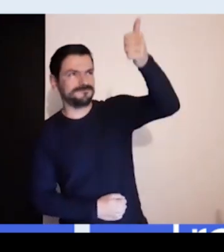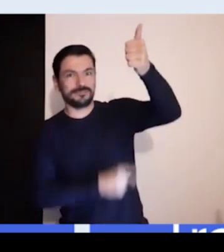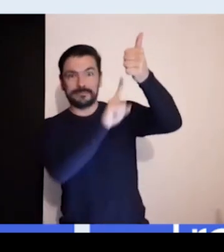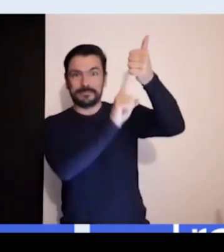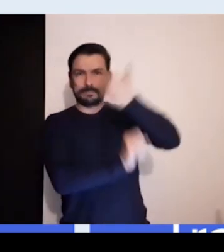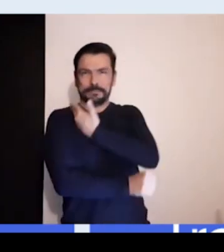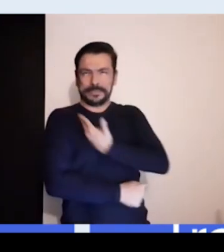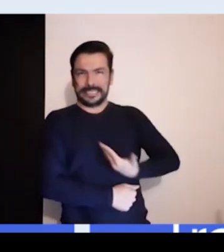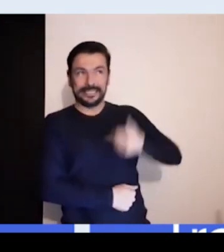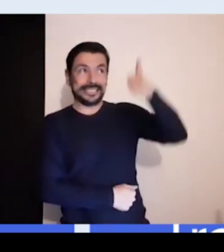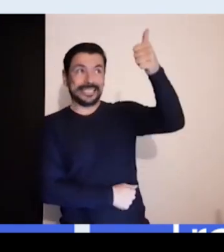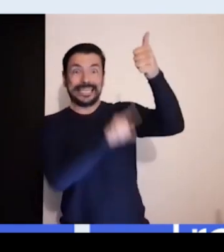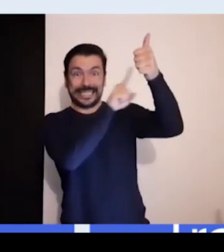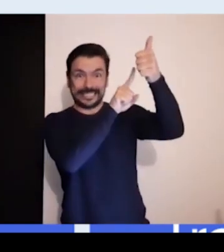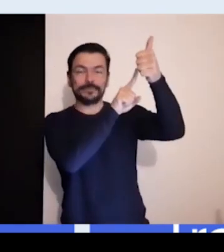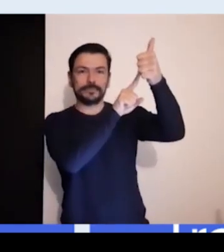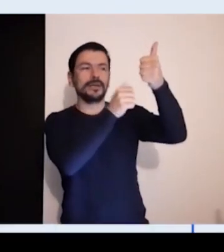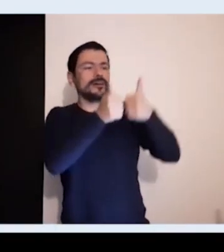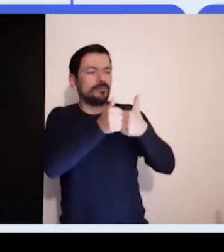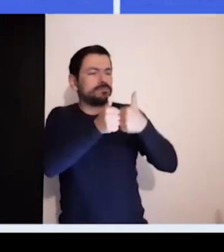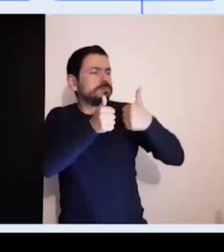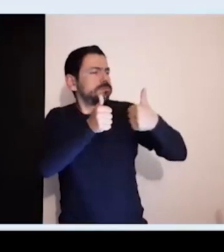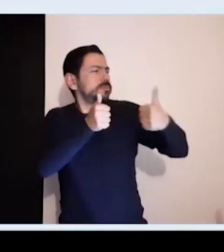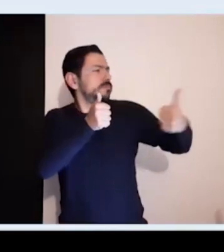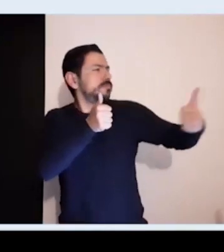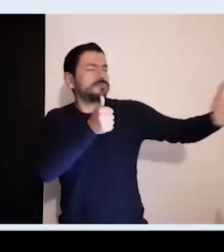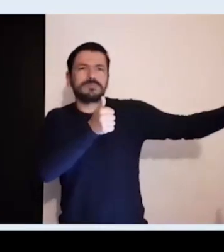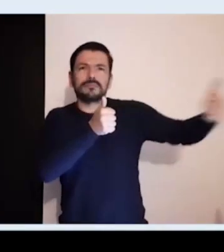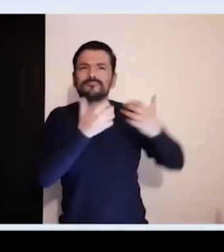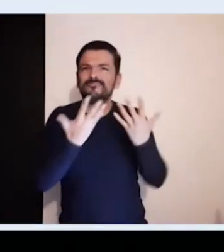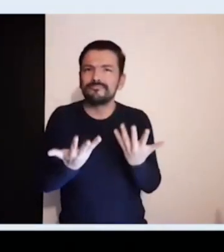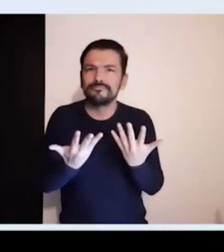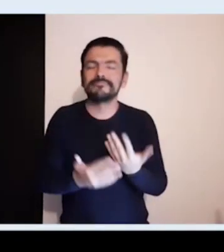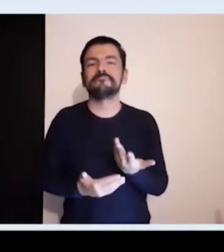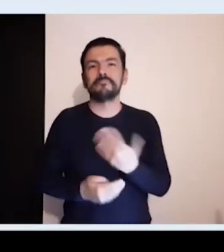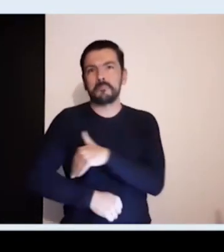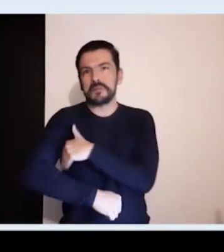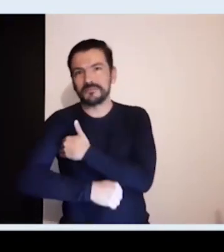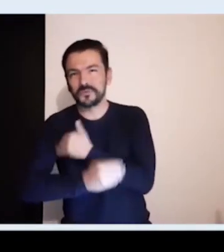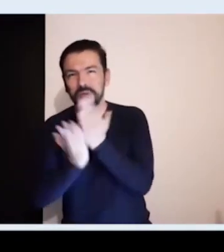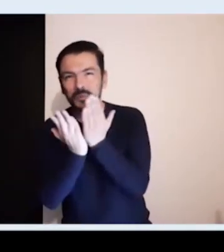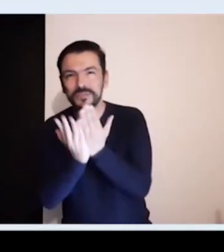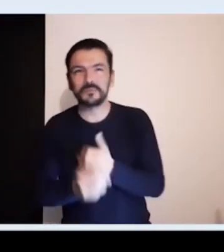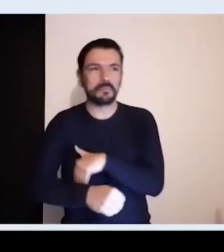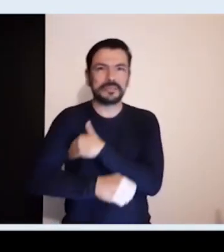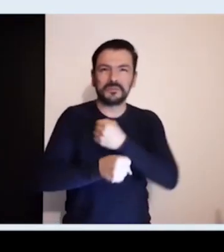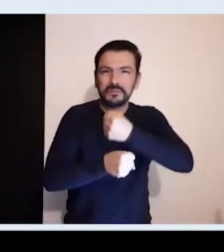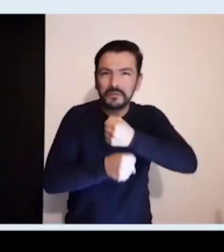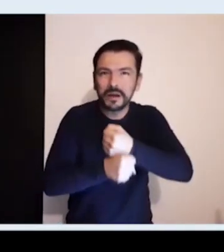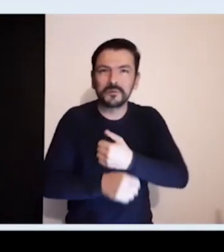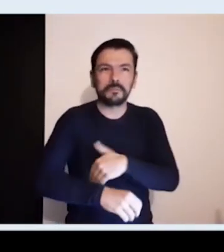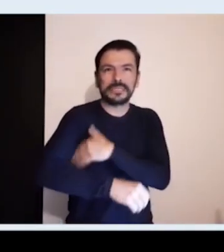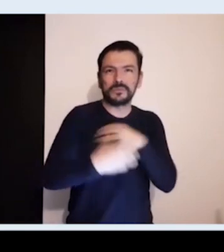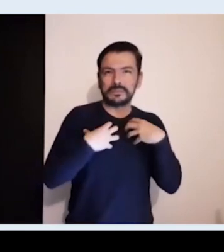Presidente de la República, en este momento el Presidente Duque. Y también hacen parte de esta rama los diferentes